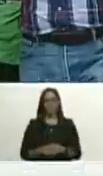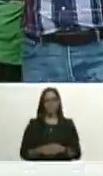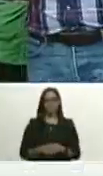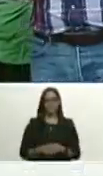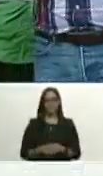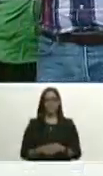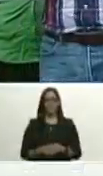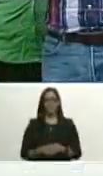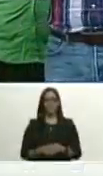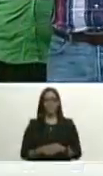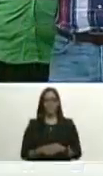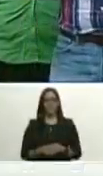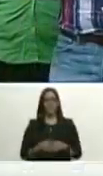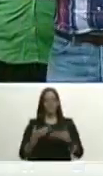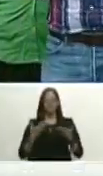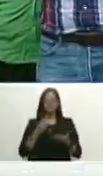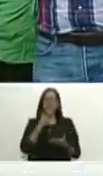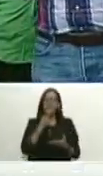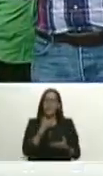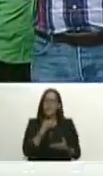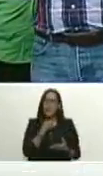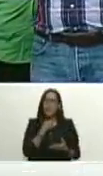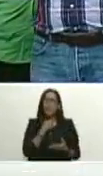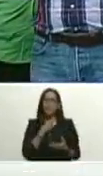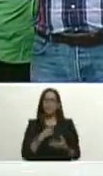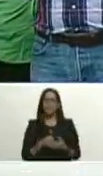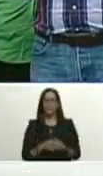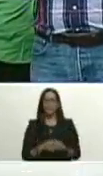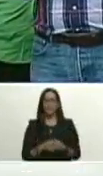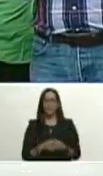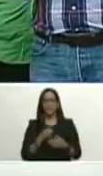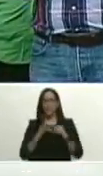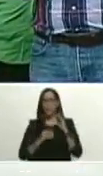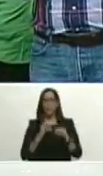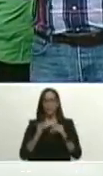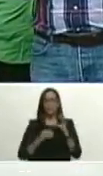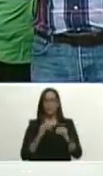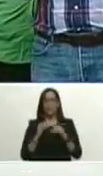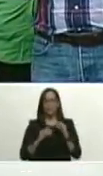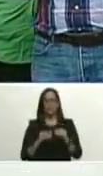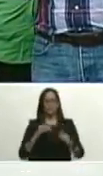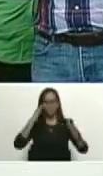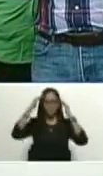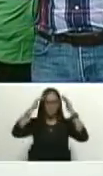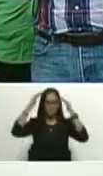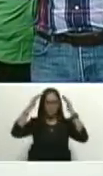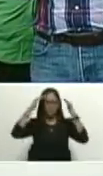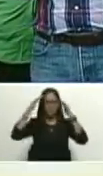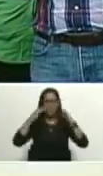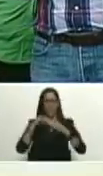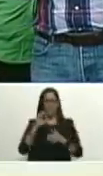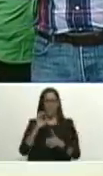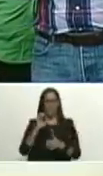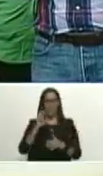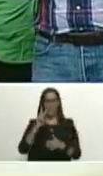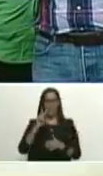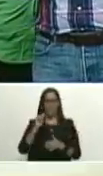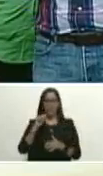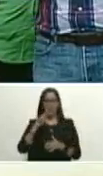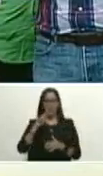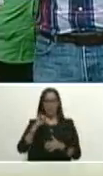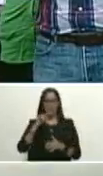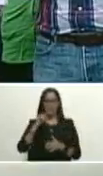Así me gusta conversadito, Vázquez. Bueno, quería darle un saludo a Evaristo Solano. Estaba